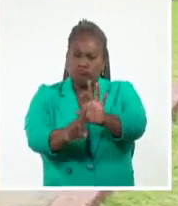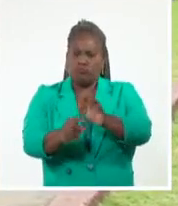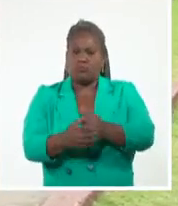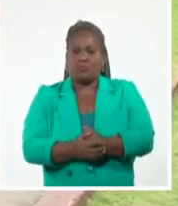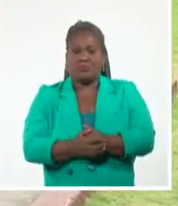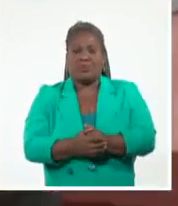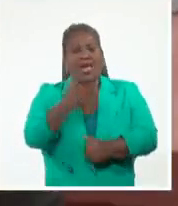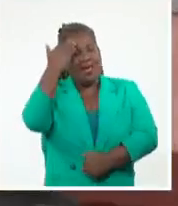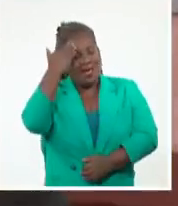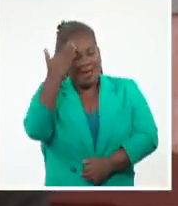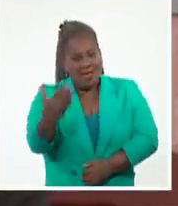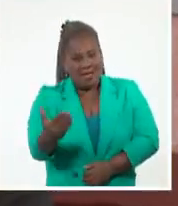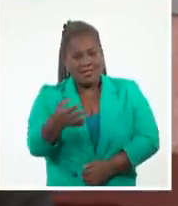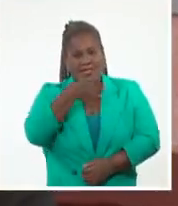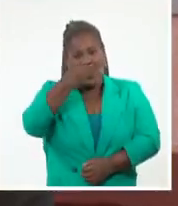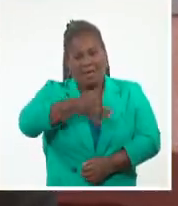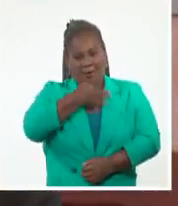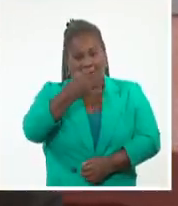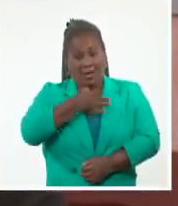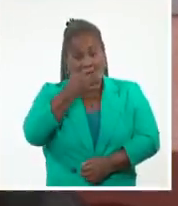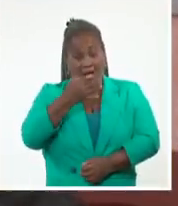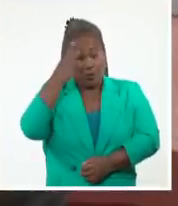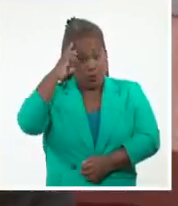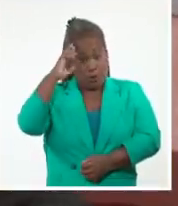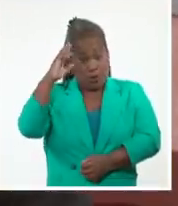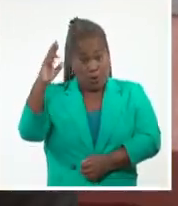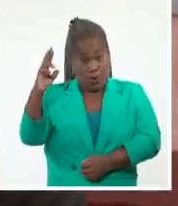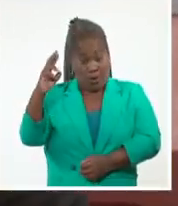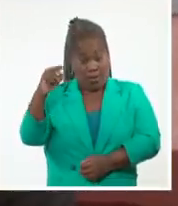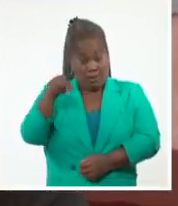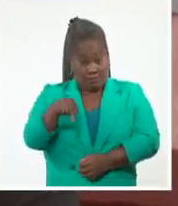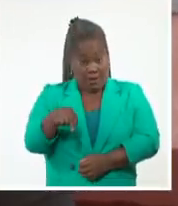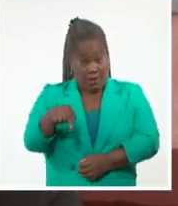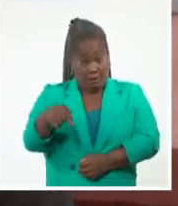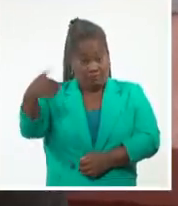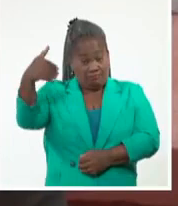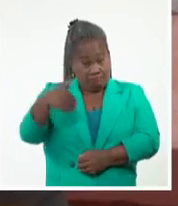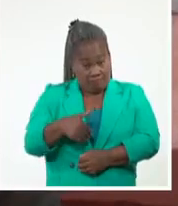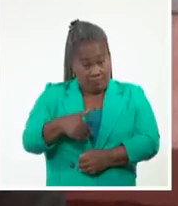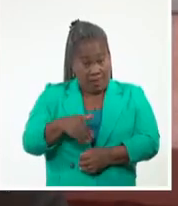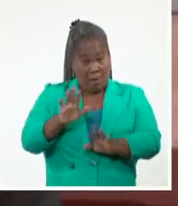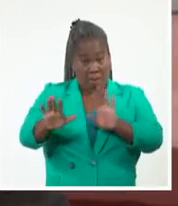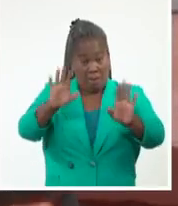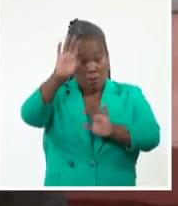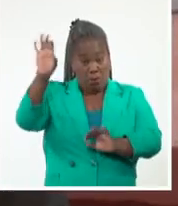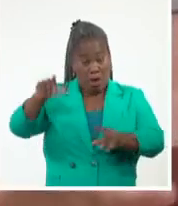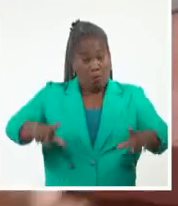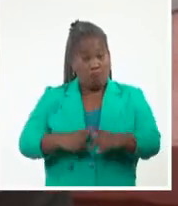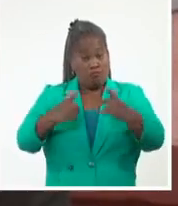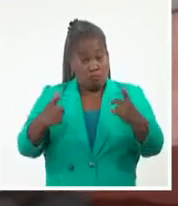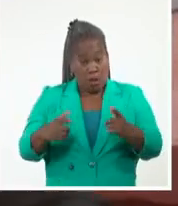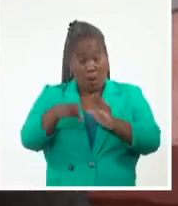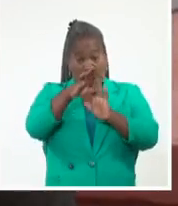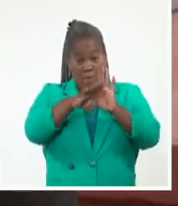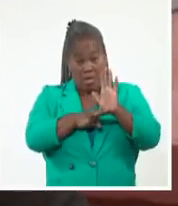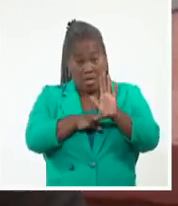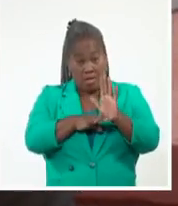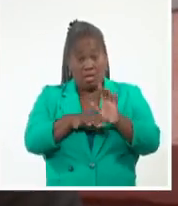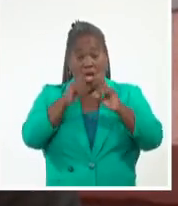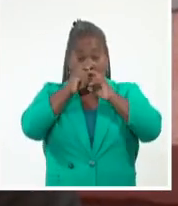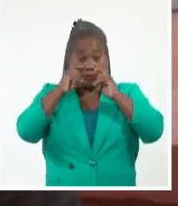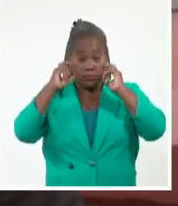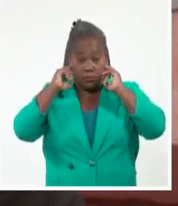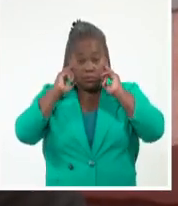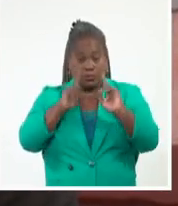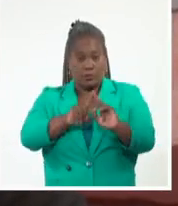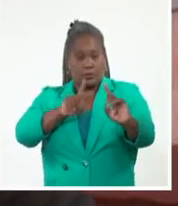gracias por habernos acompañado. Recuerde, por supuesto, que para acceder al memorial se estarán cumpliendo todas las medidas sanitarias que aún exigen